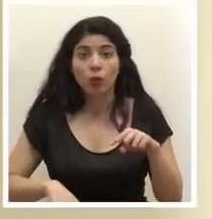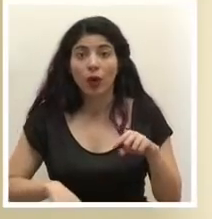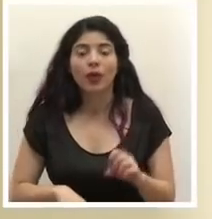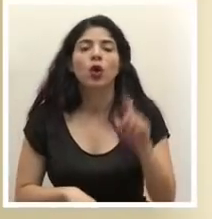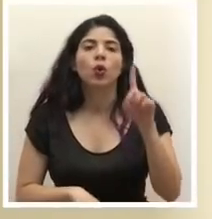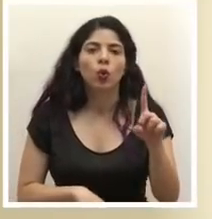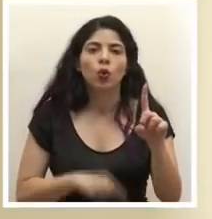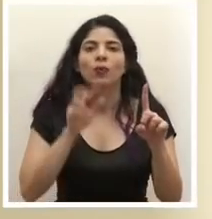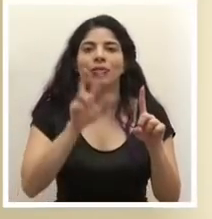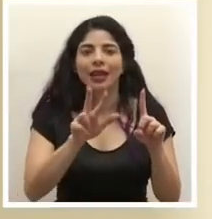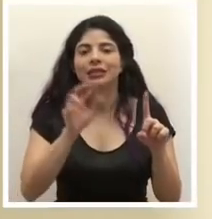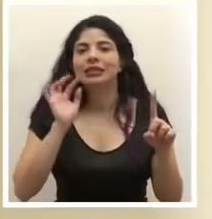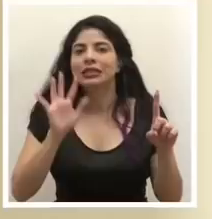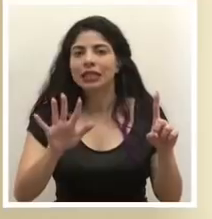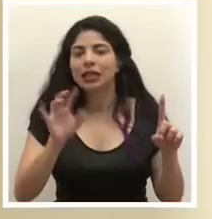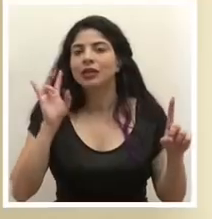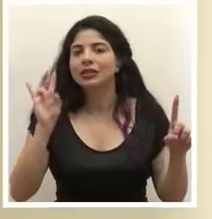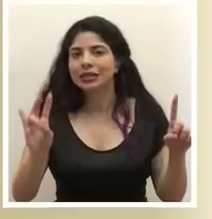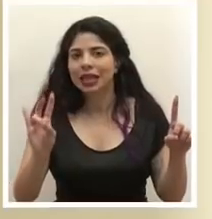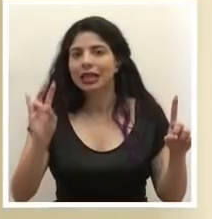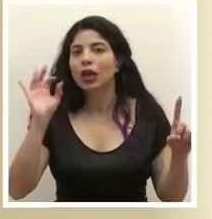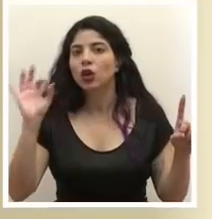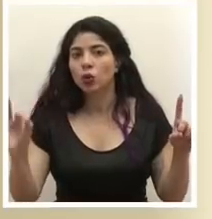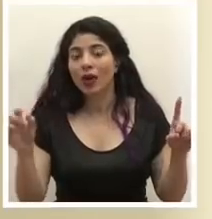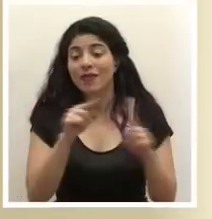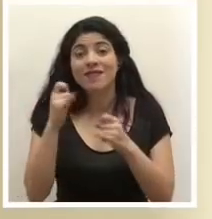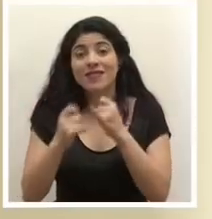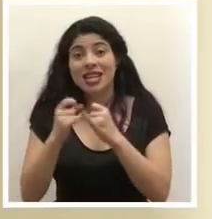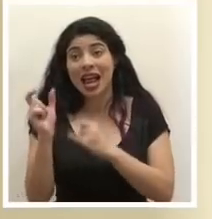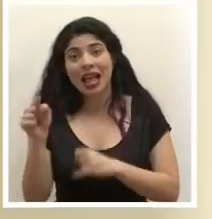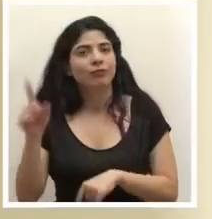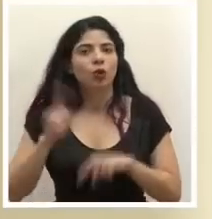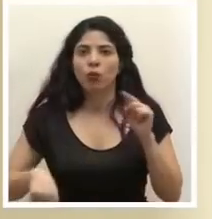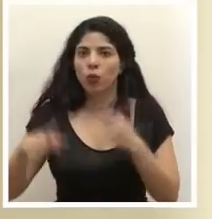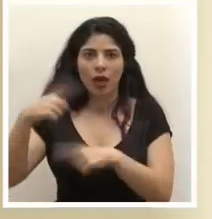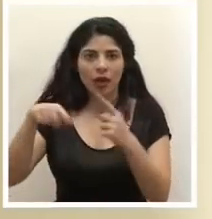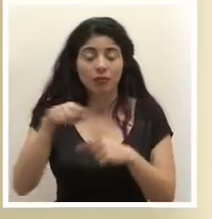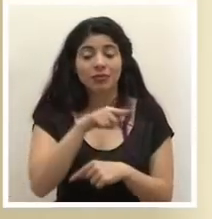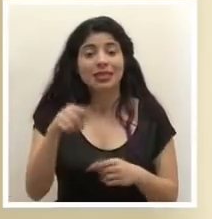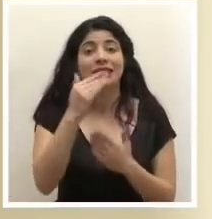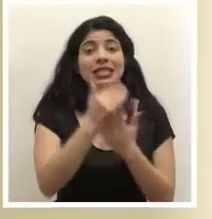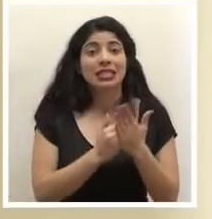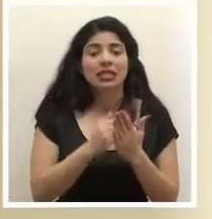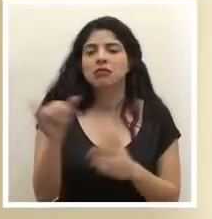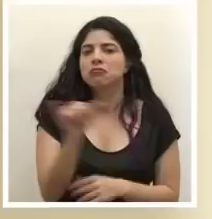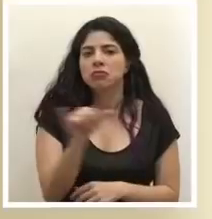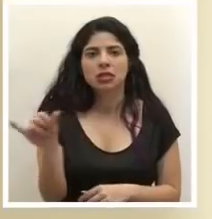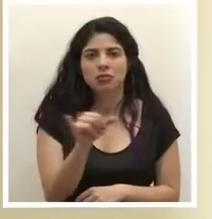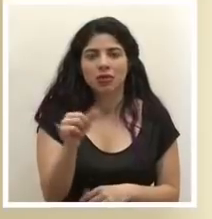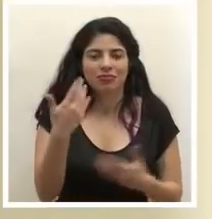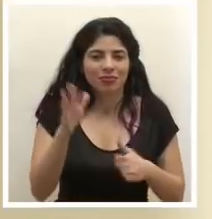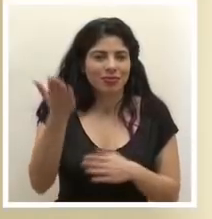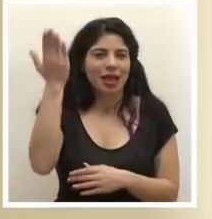1, 3, 5, 7 y 9. Asimismo, se mantendrá la lista de excepciones que ya estaba